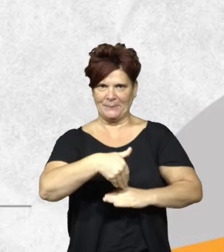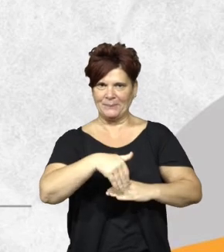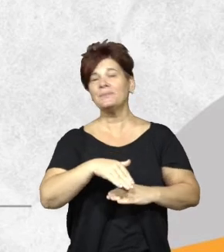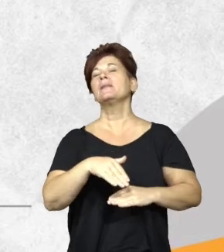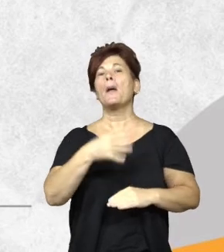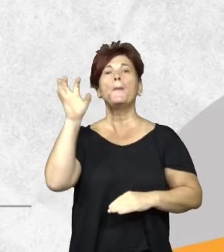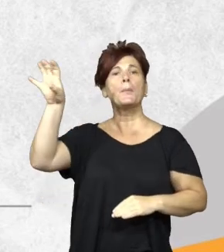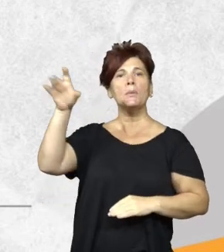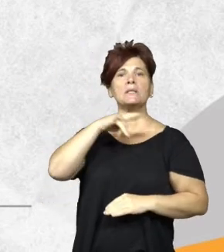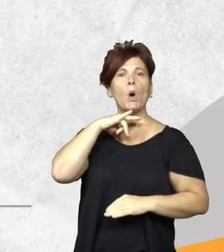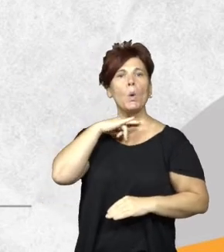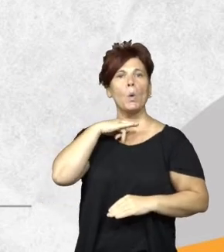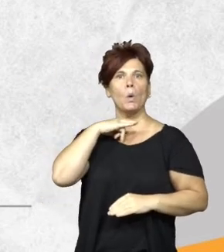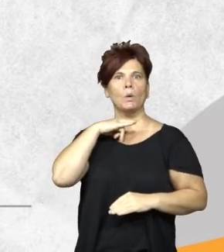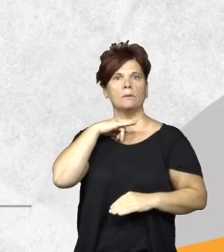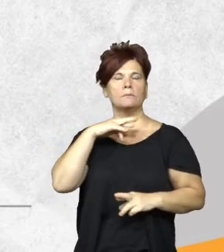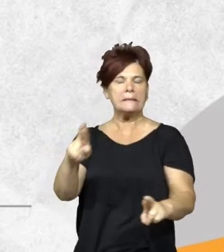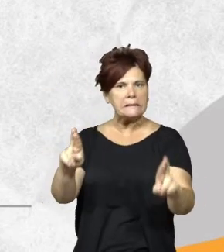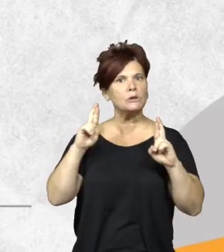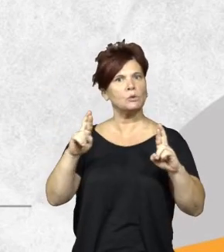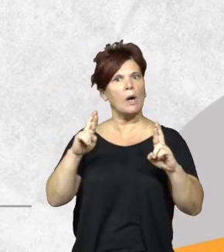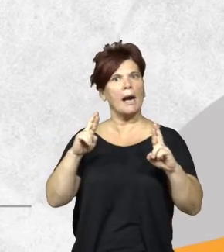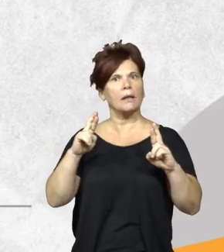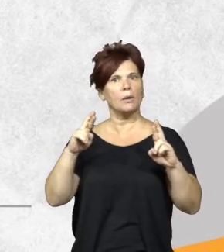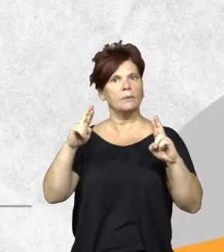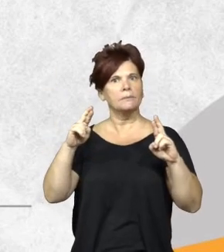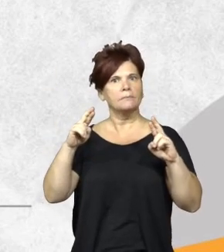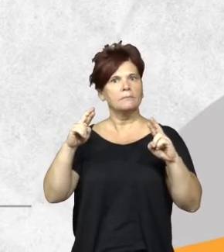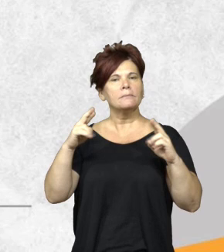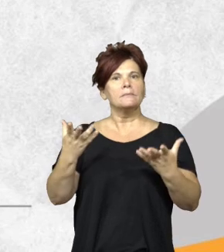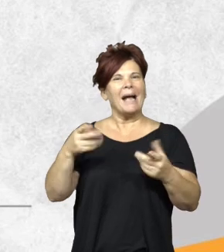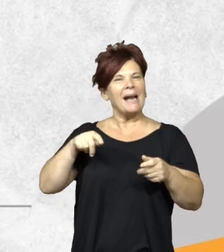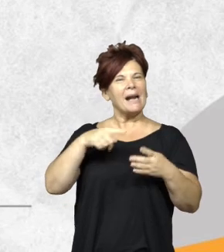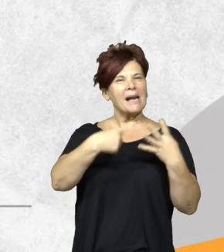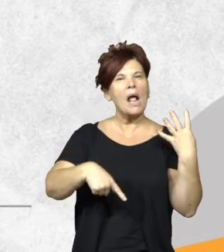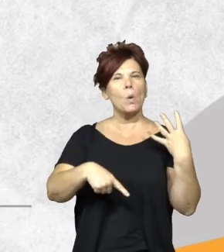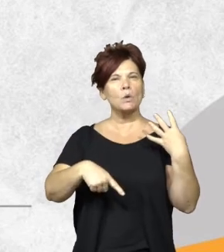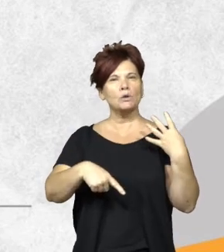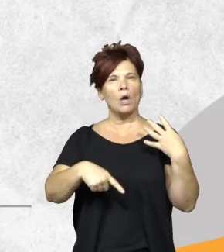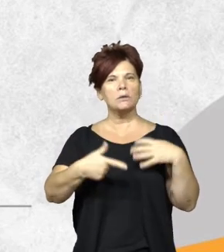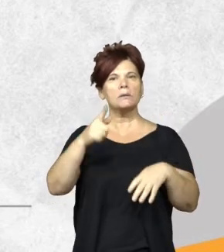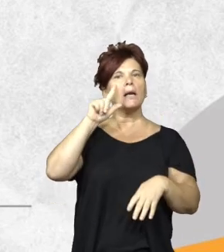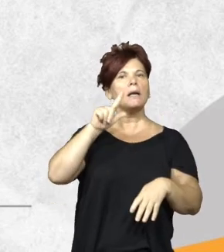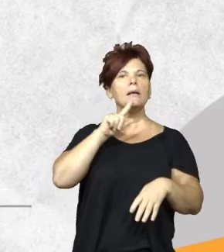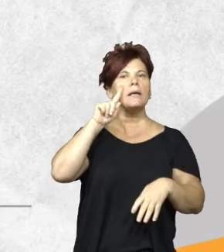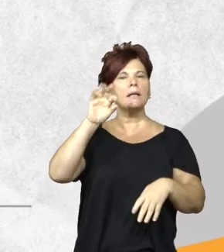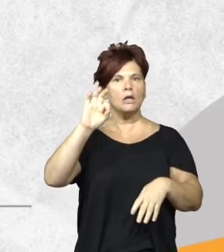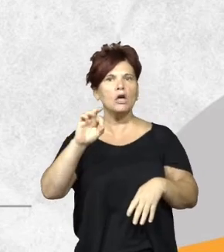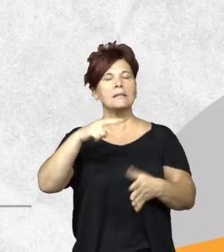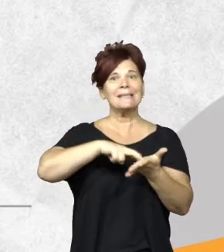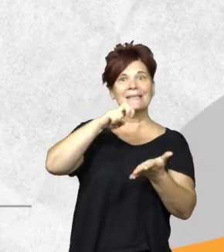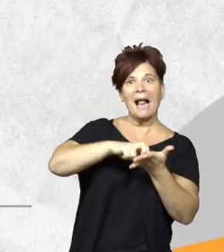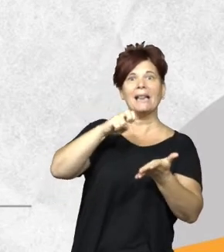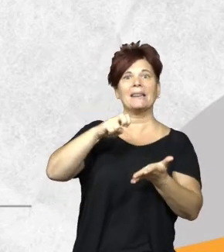la provincia de Jujuy tiene un, por suerte, hemos sido bendecidos con un recurso natural estratégico como es el litio, junto con sal de Catamarca.